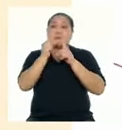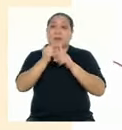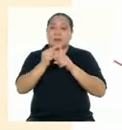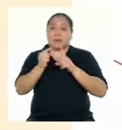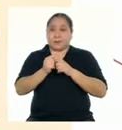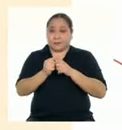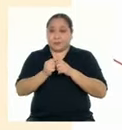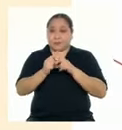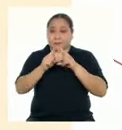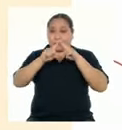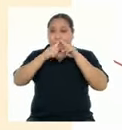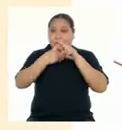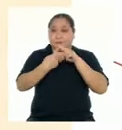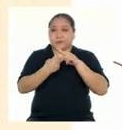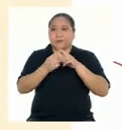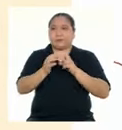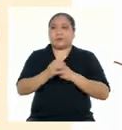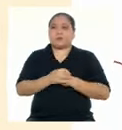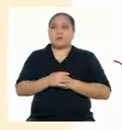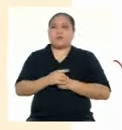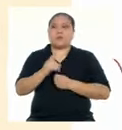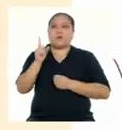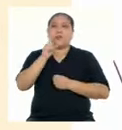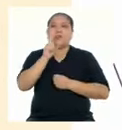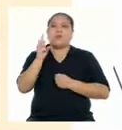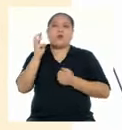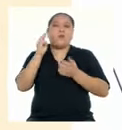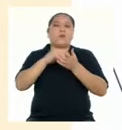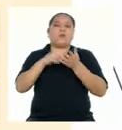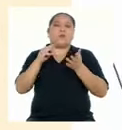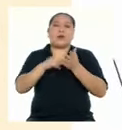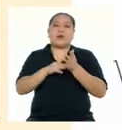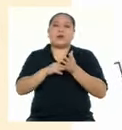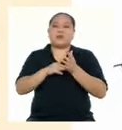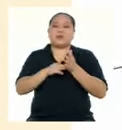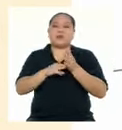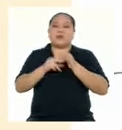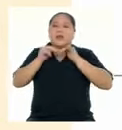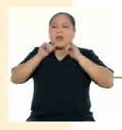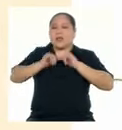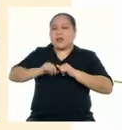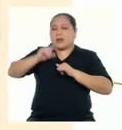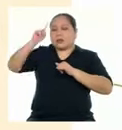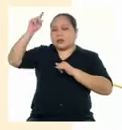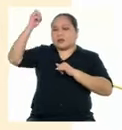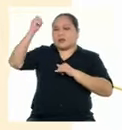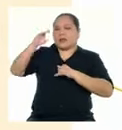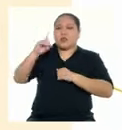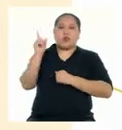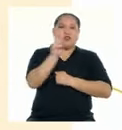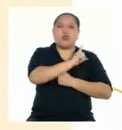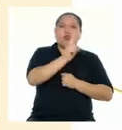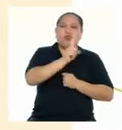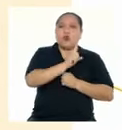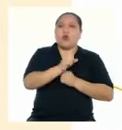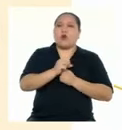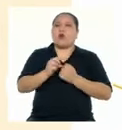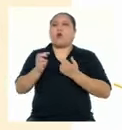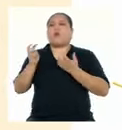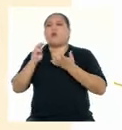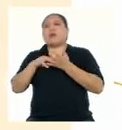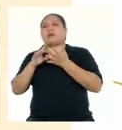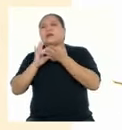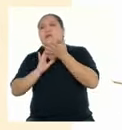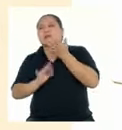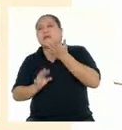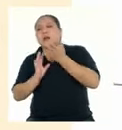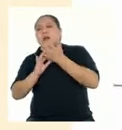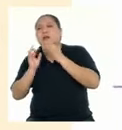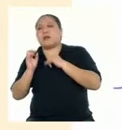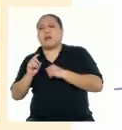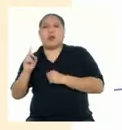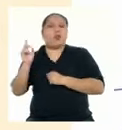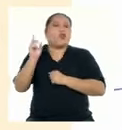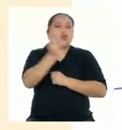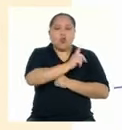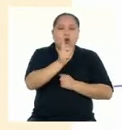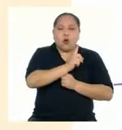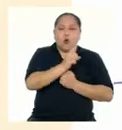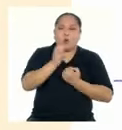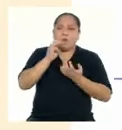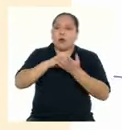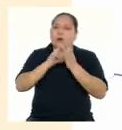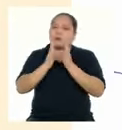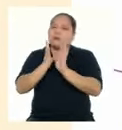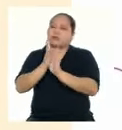oraciones o versos No más inercia bajo el sol No más sangre anonadada No más